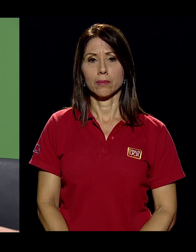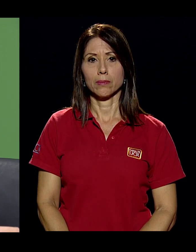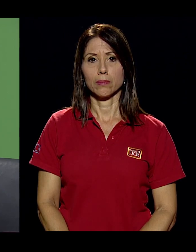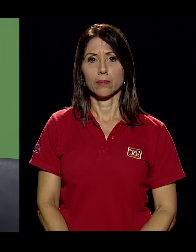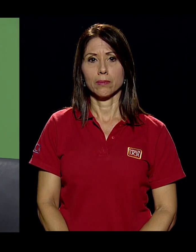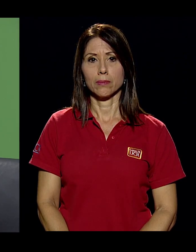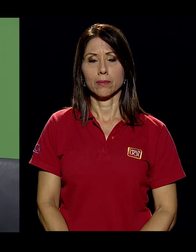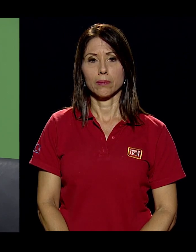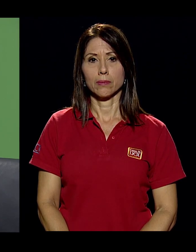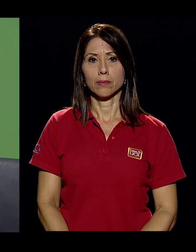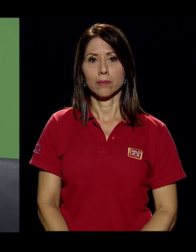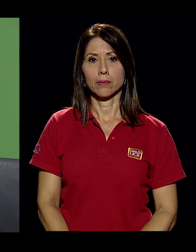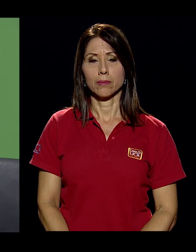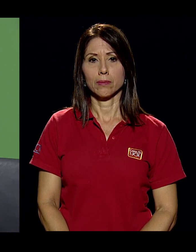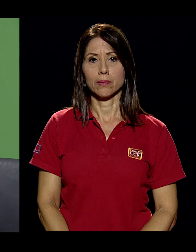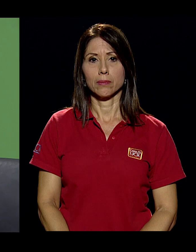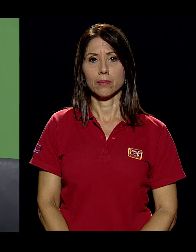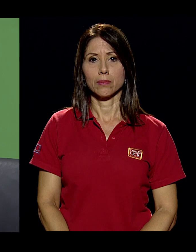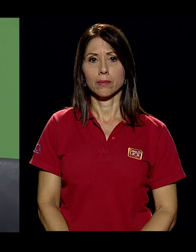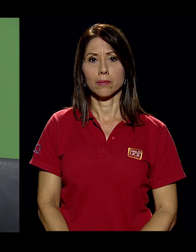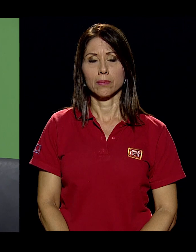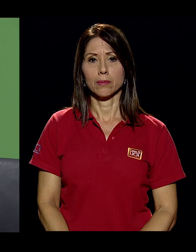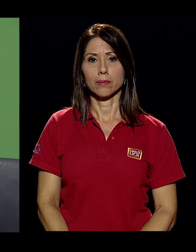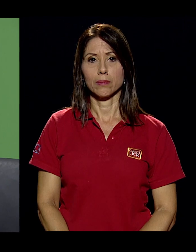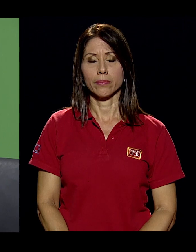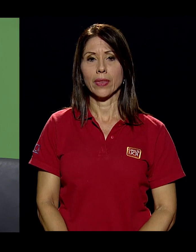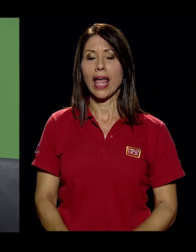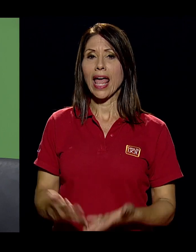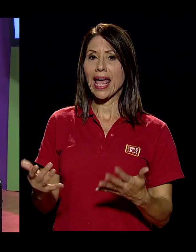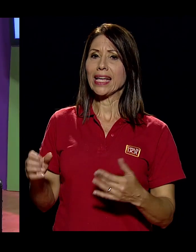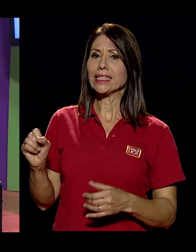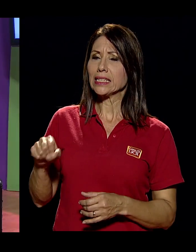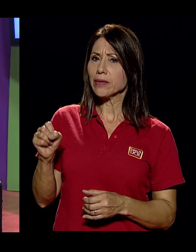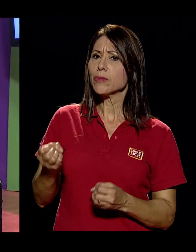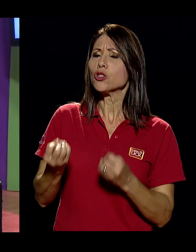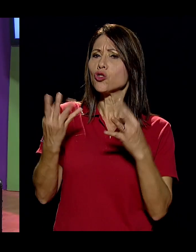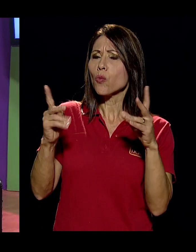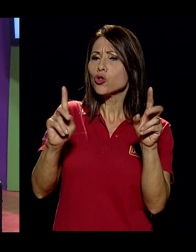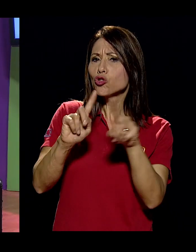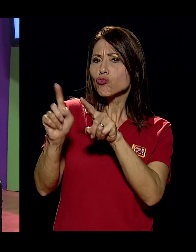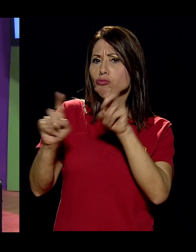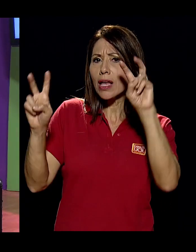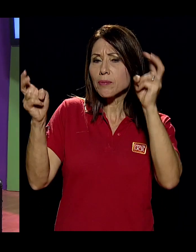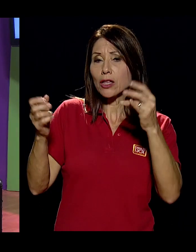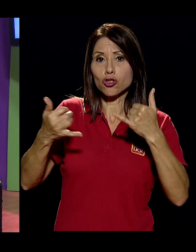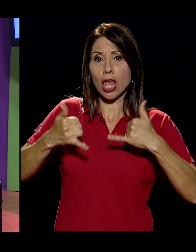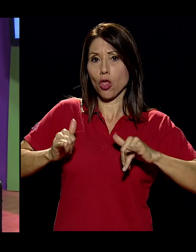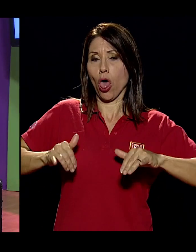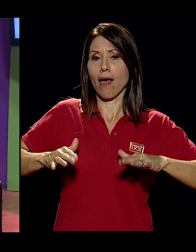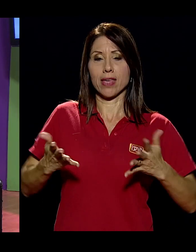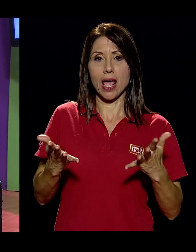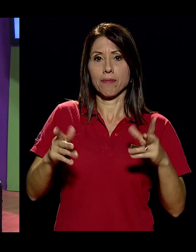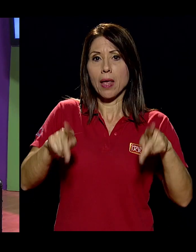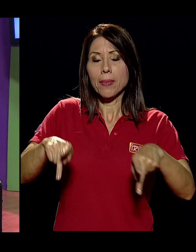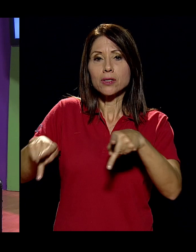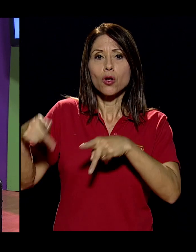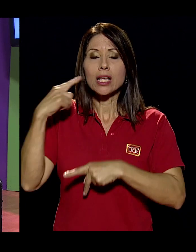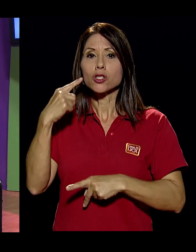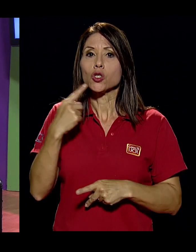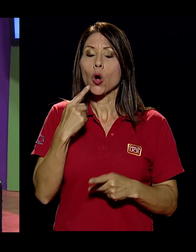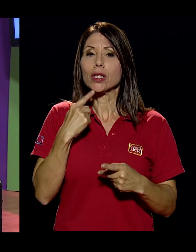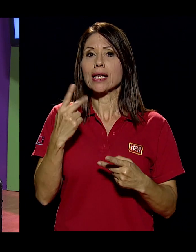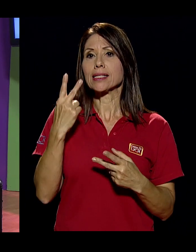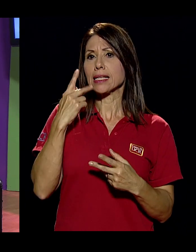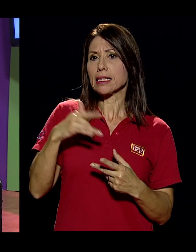explicación de lo que le está pasando en ese momento realmente. Sí, son muchos aspectos en los que todavía la